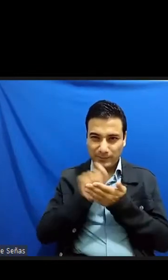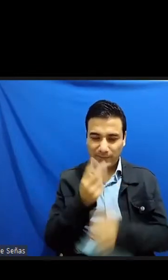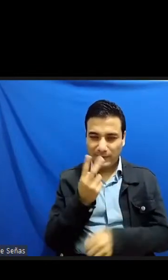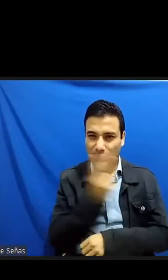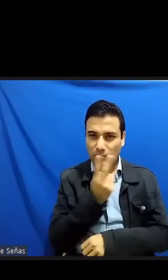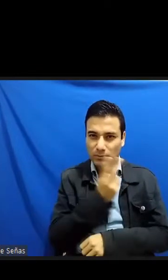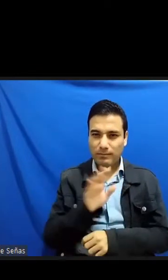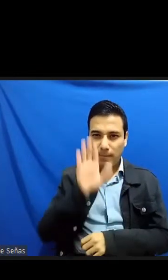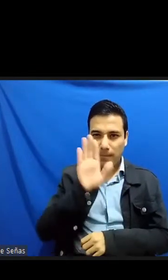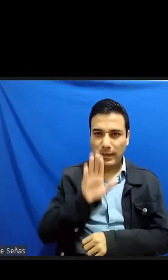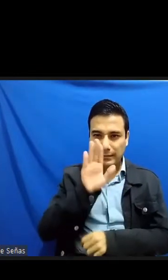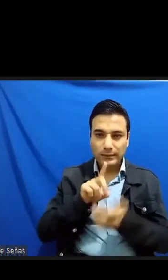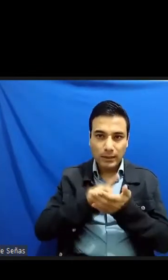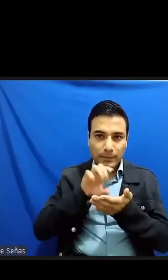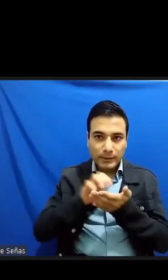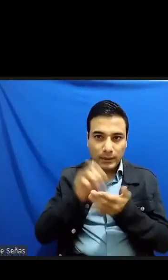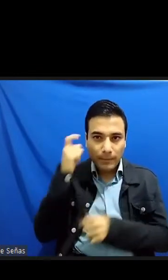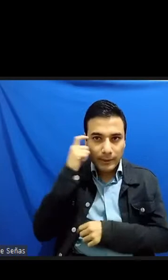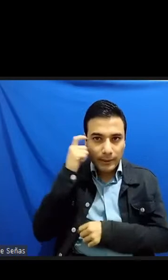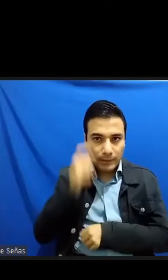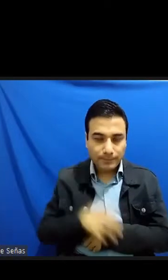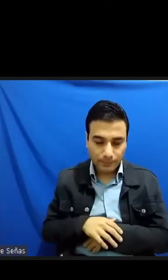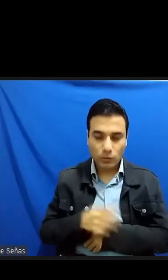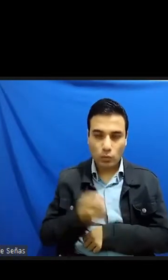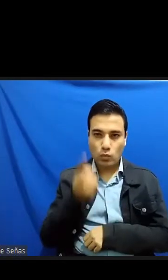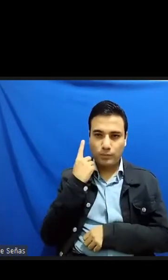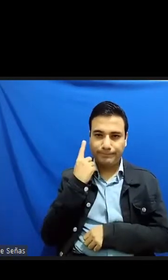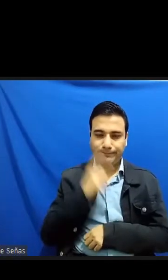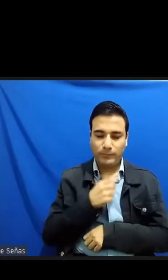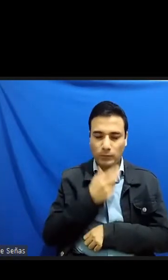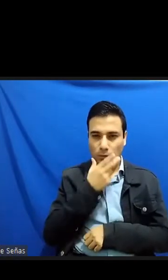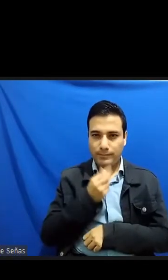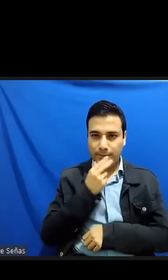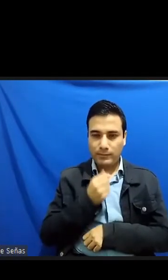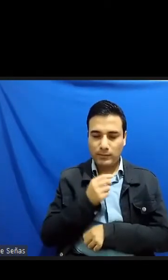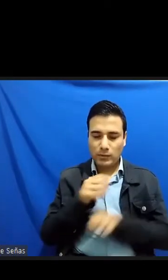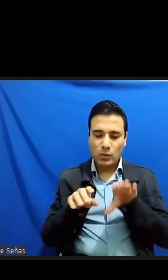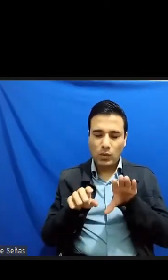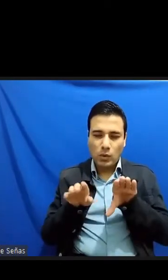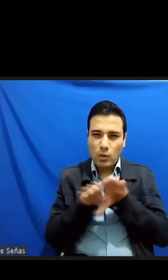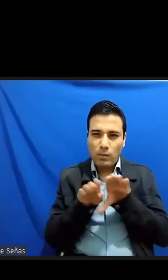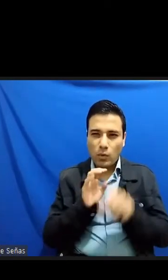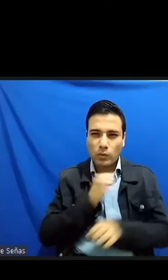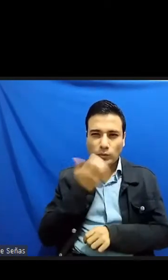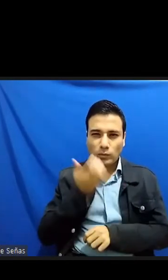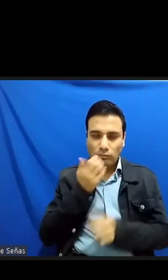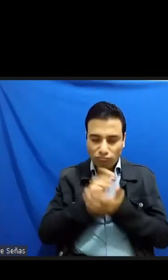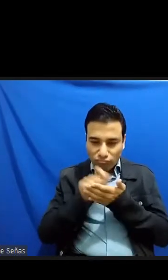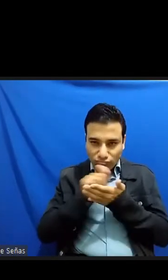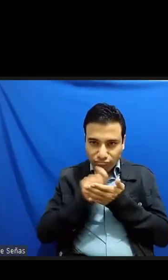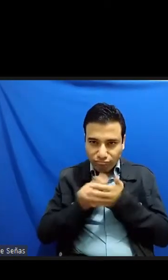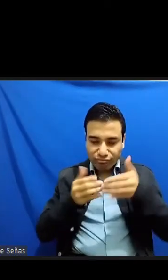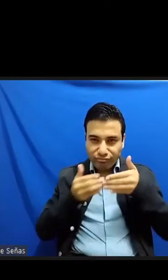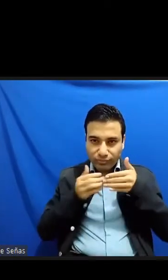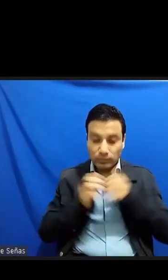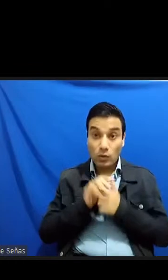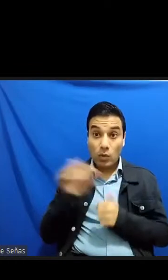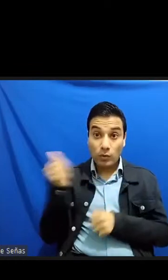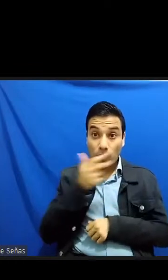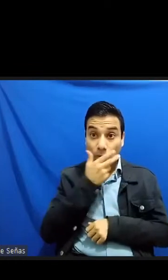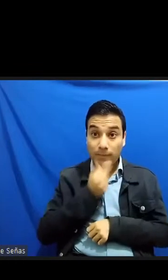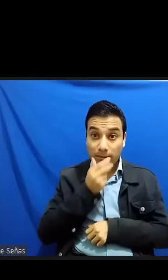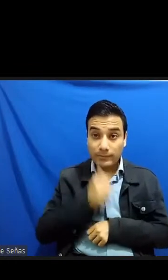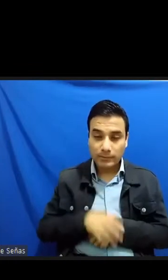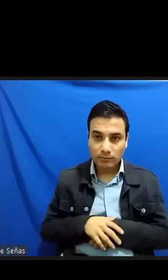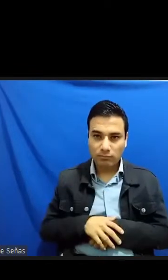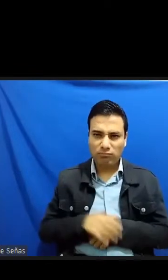mentales uno de ellos se sumió en el hermetismo más absoluto y el otro cometió suicidio